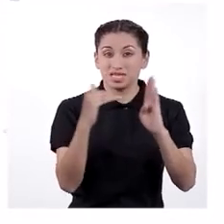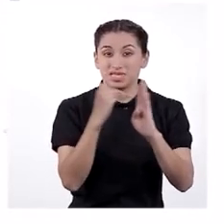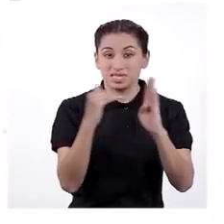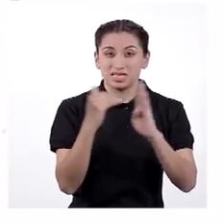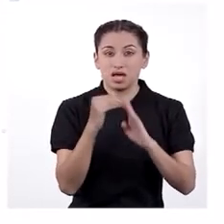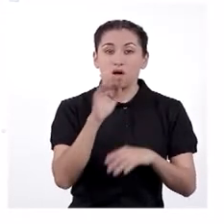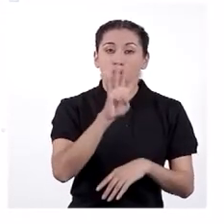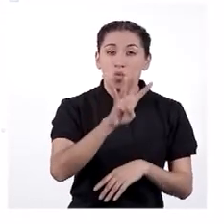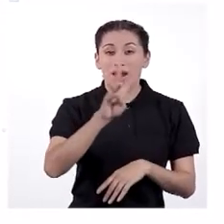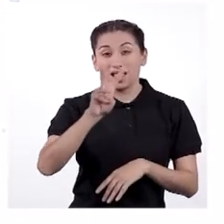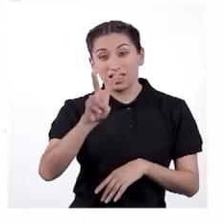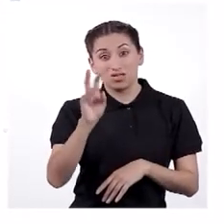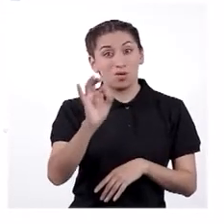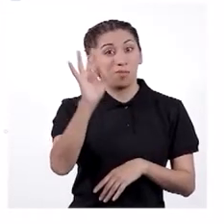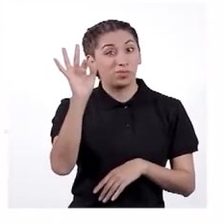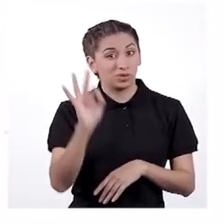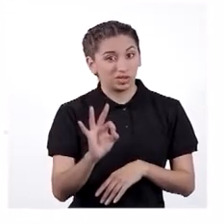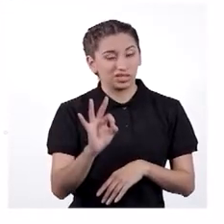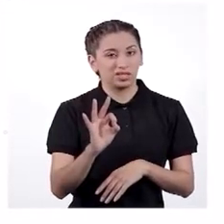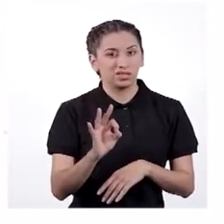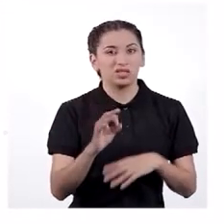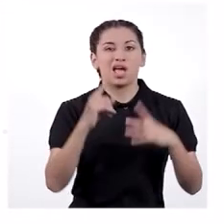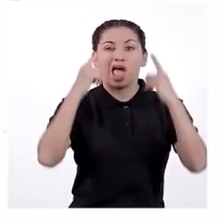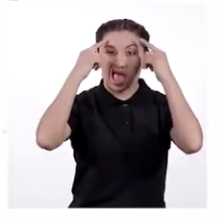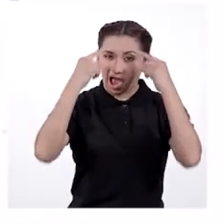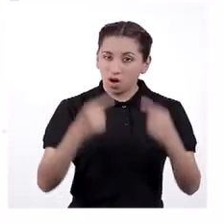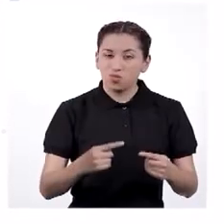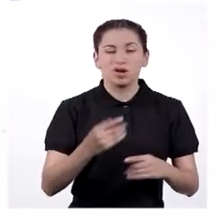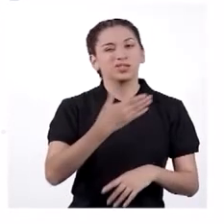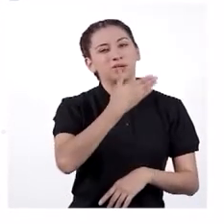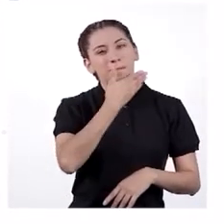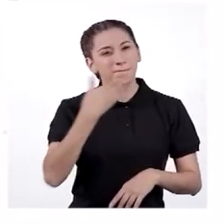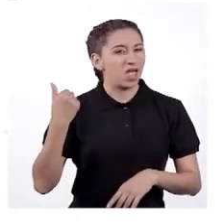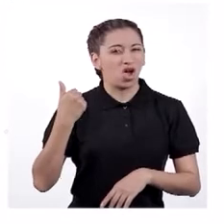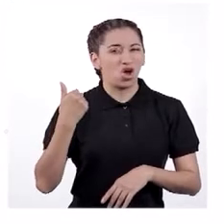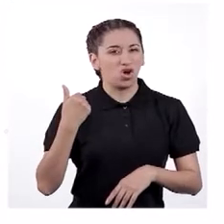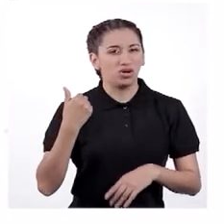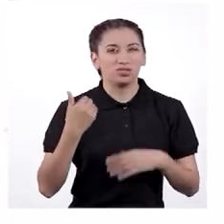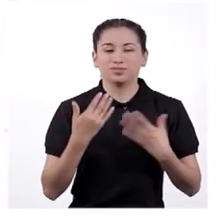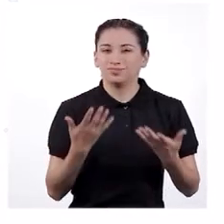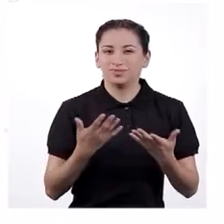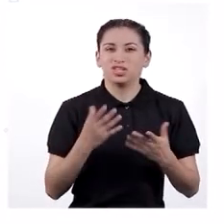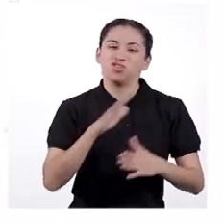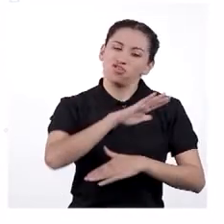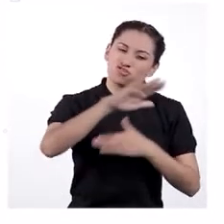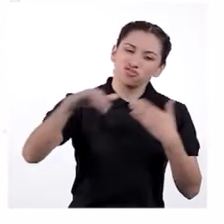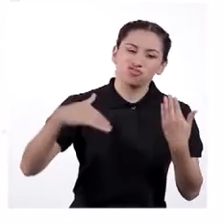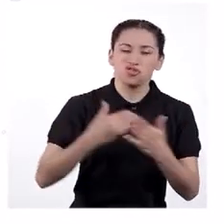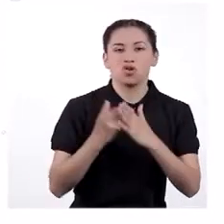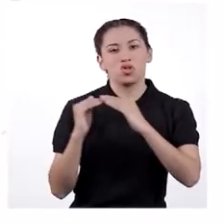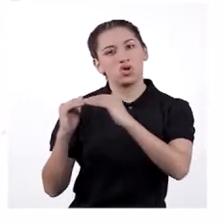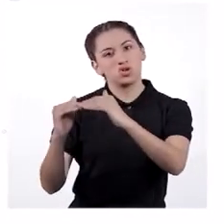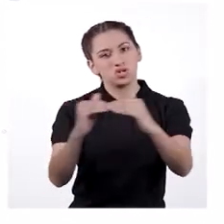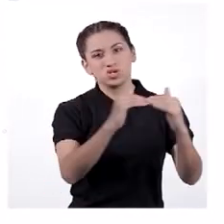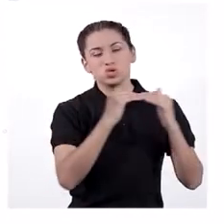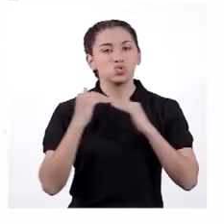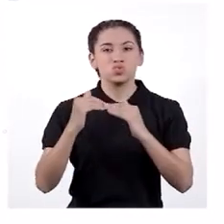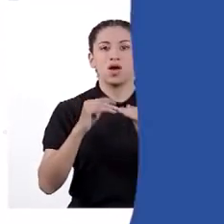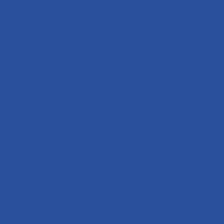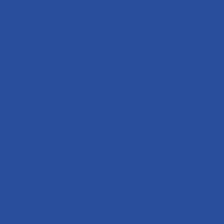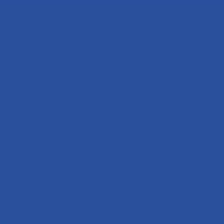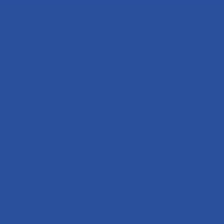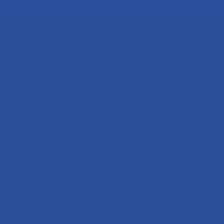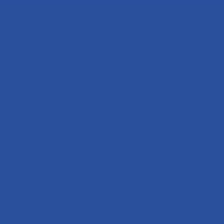población, un 42%, está de acuerdo con que sería mejor que todos tuviésemos las mismas